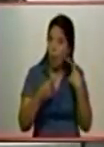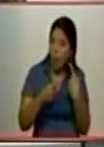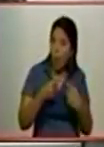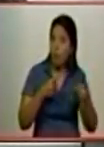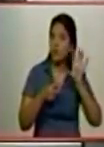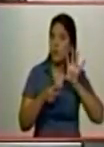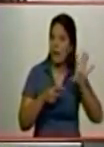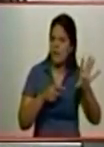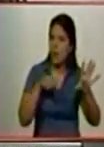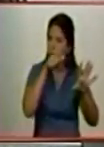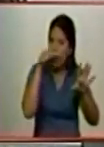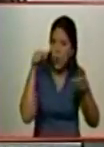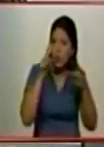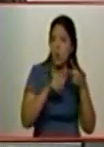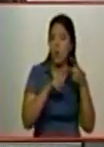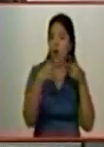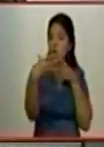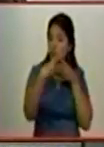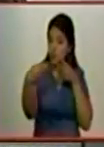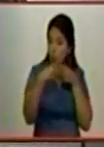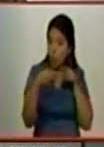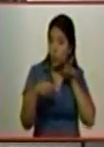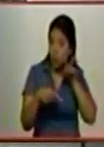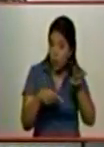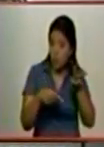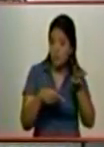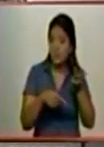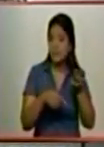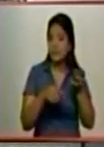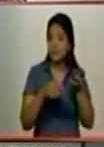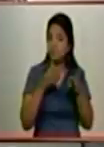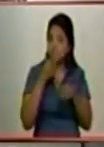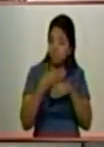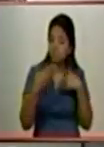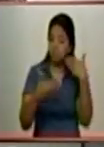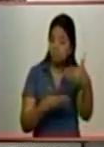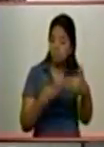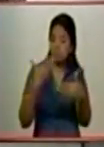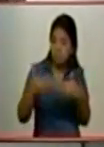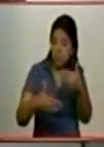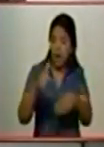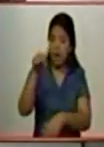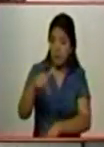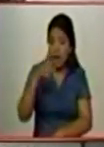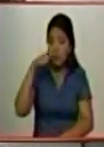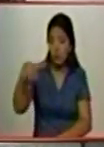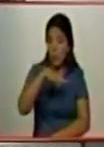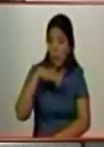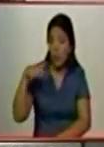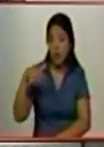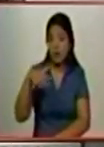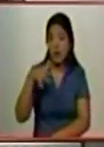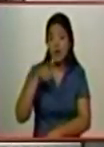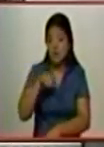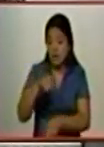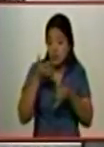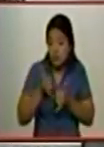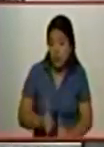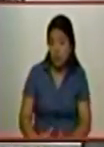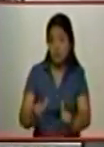con su droga, con sus dólares, vayan colocando en nuestra población, en nuestros hijos